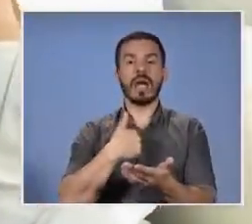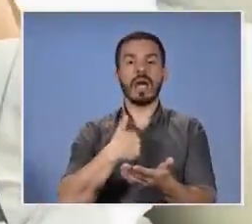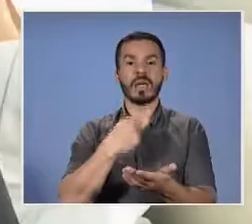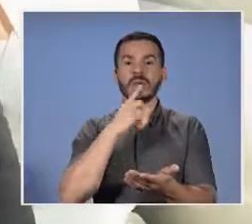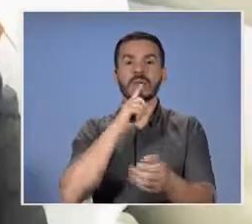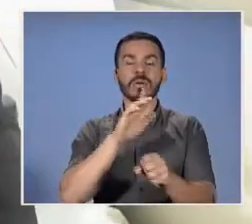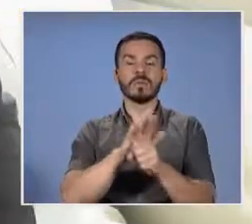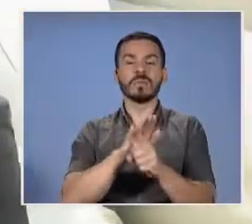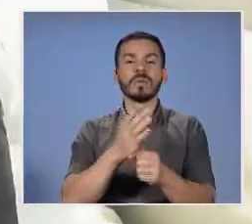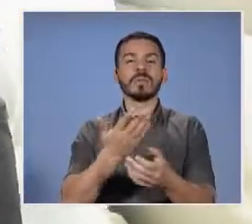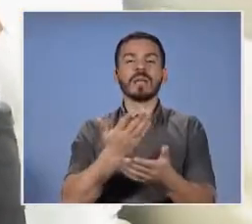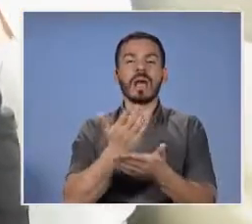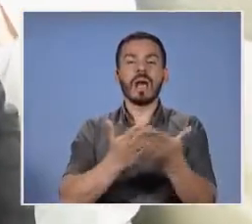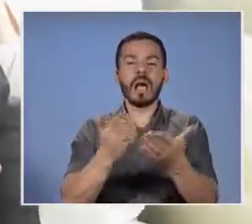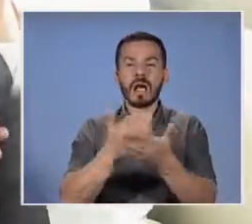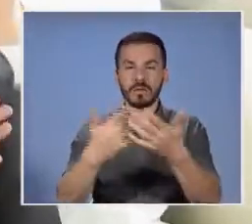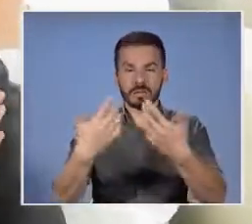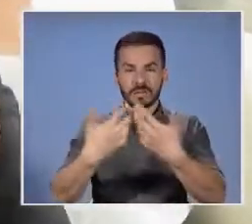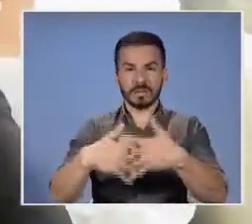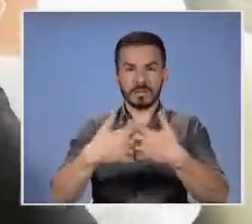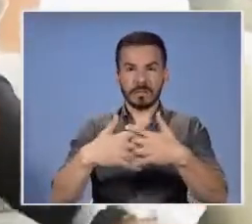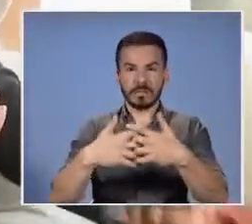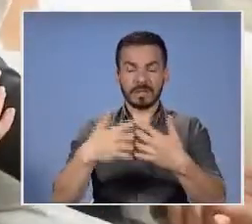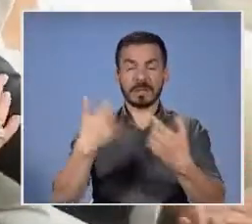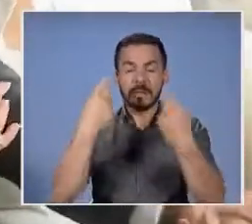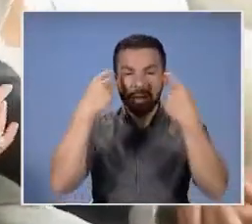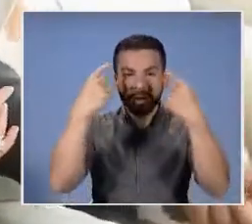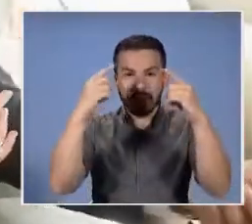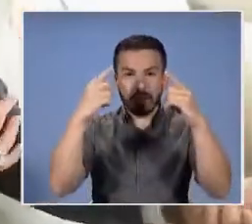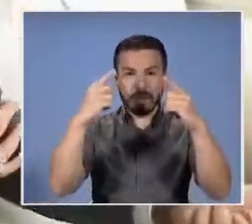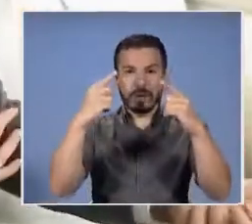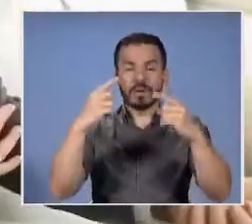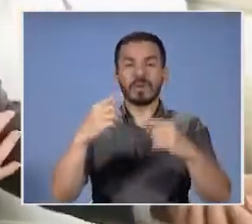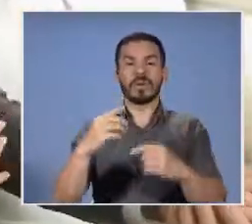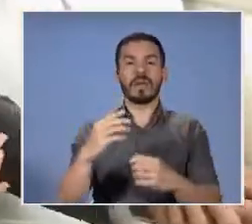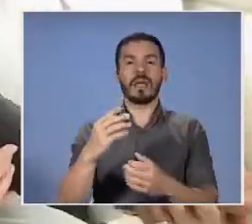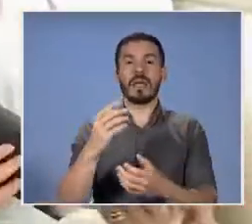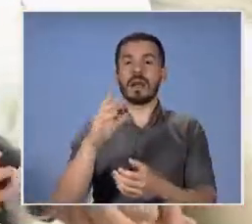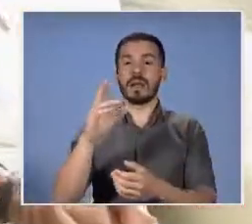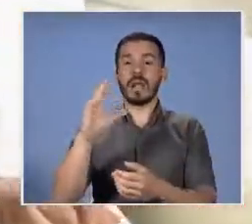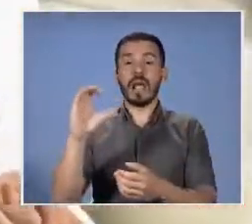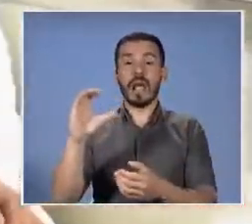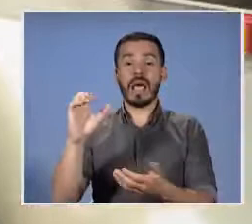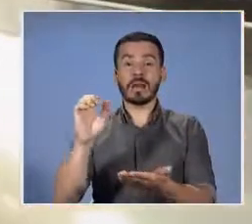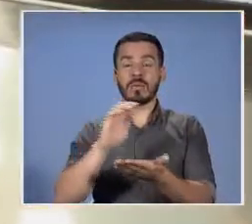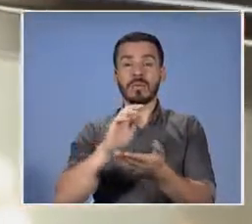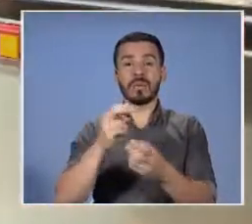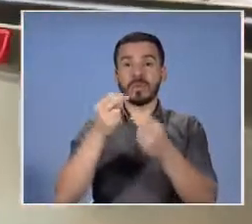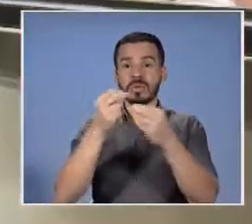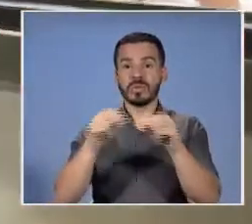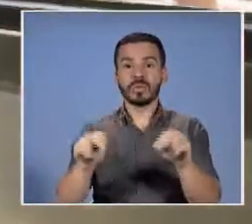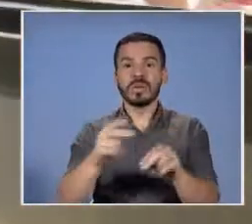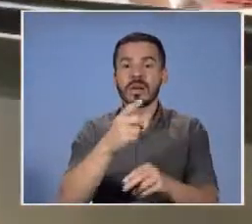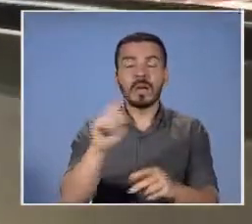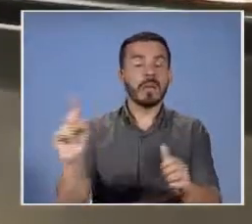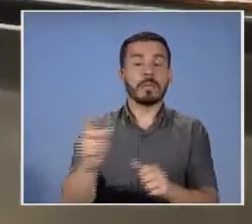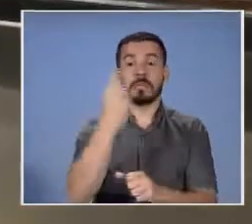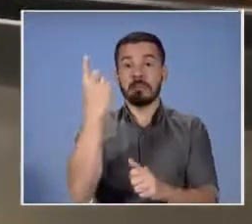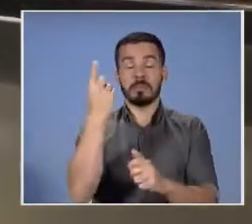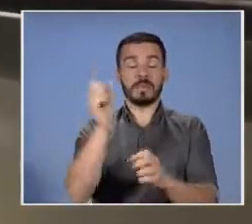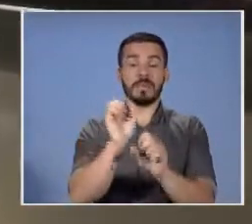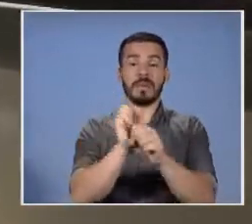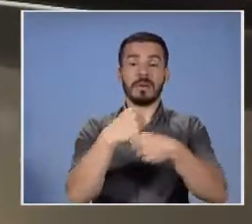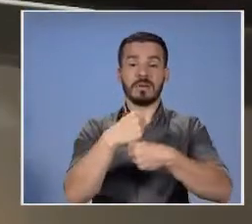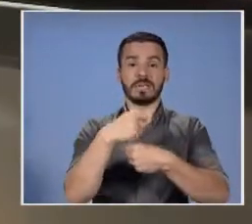comprometidas algunas empresas en lograr la carbono neutralidad del traspaso como el primero que se hace bajo